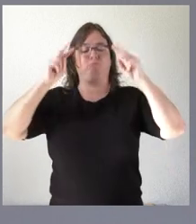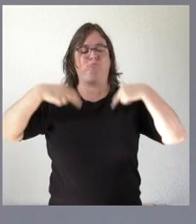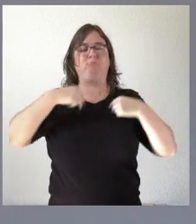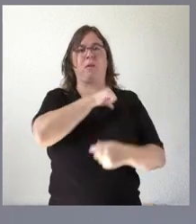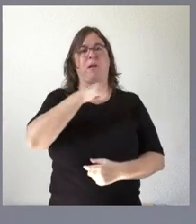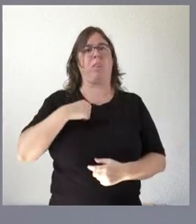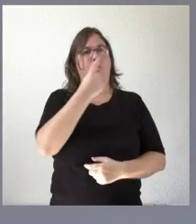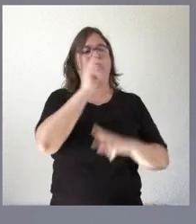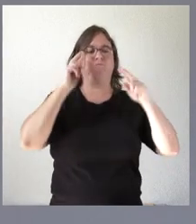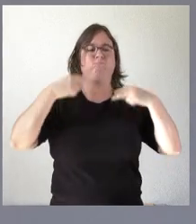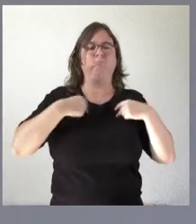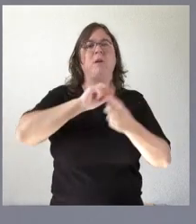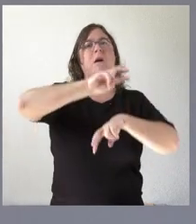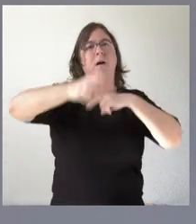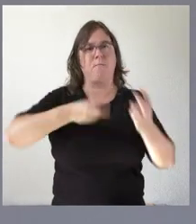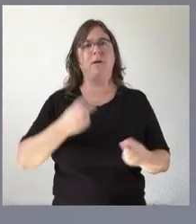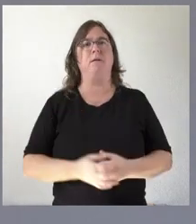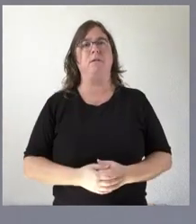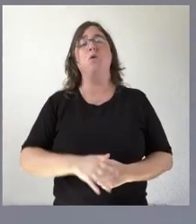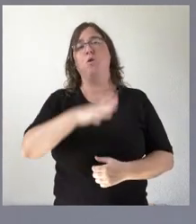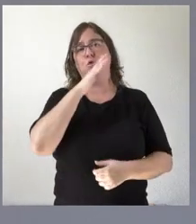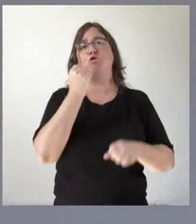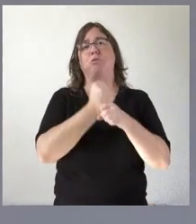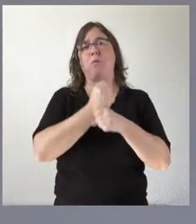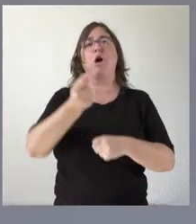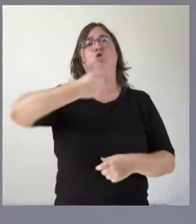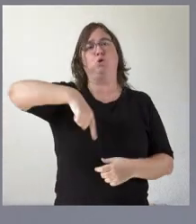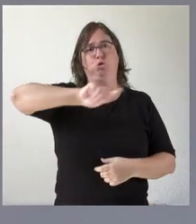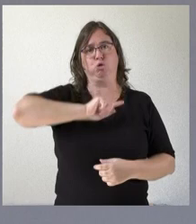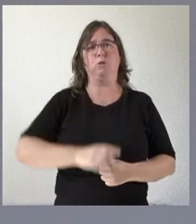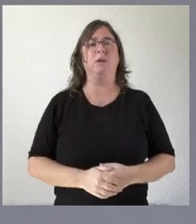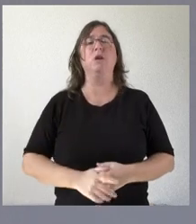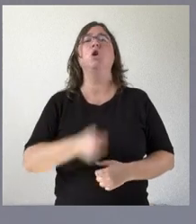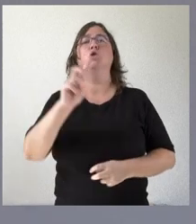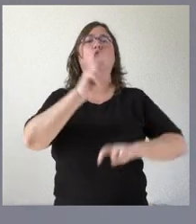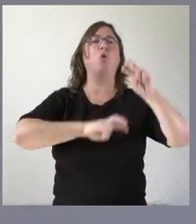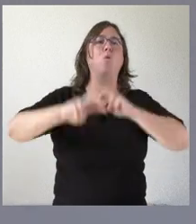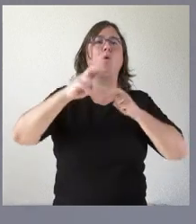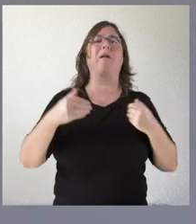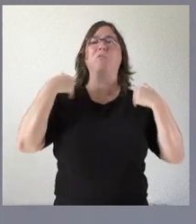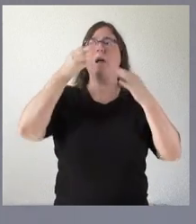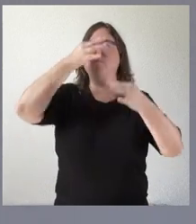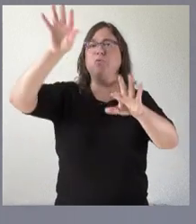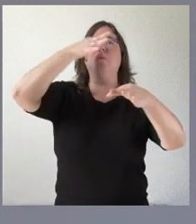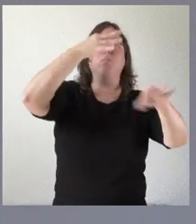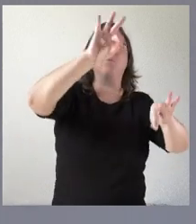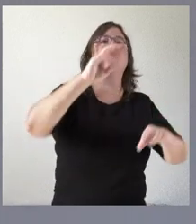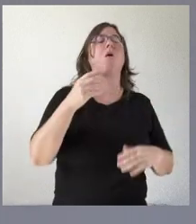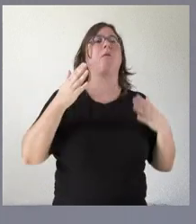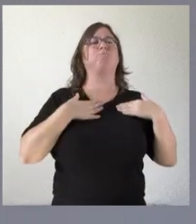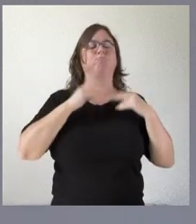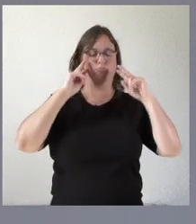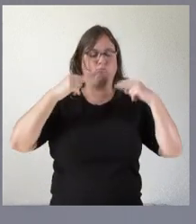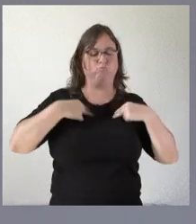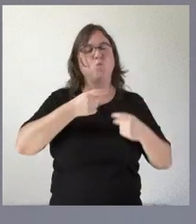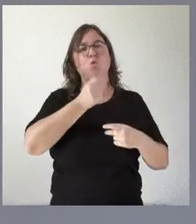nosotros contribuyamos a poderlo cambiar y esta es la tarea que tenemos ante nosotros no buscar siempre la responsabilidad de los demás sino preguntarnos cada uno de nosotros